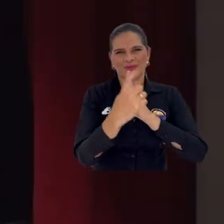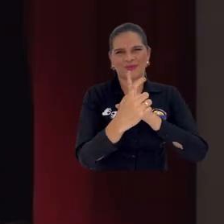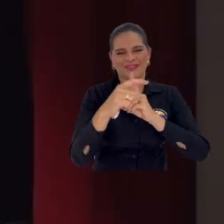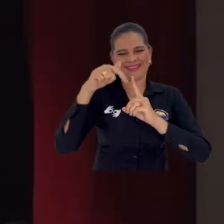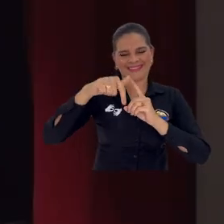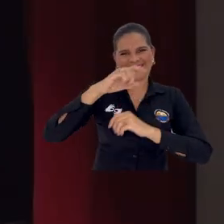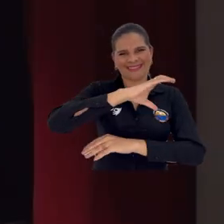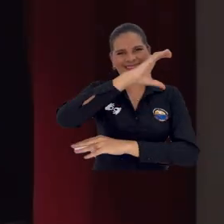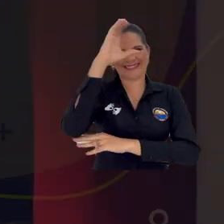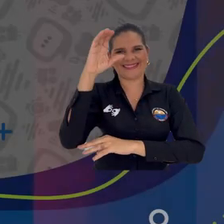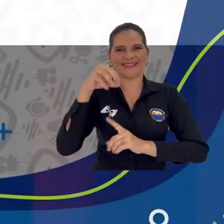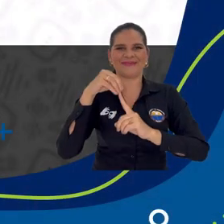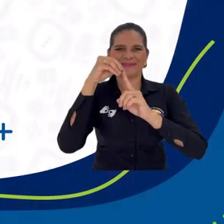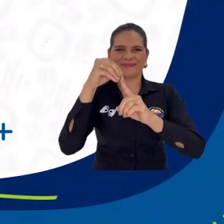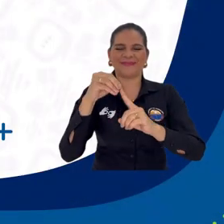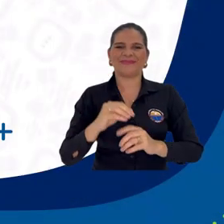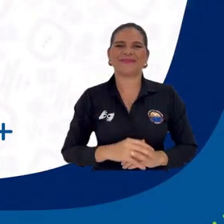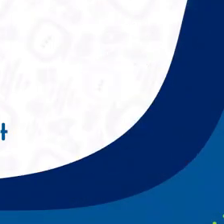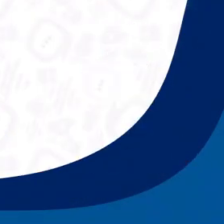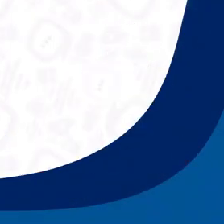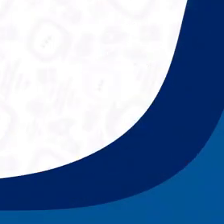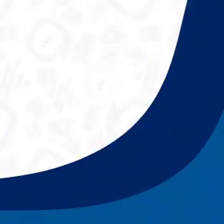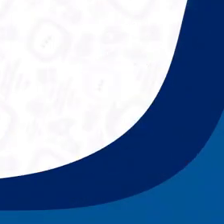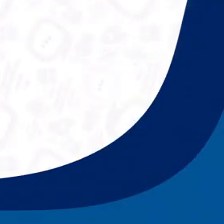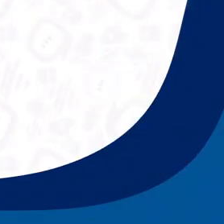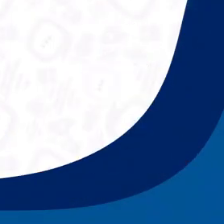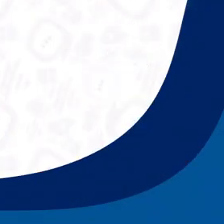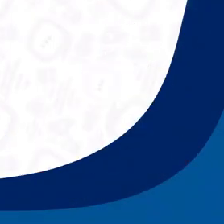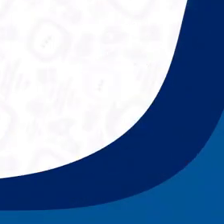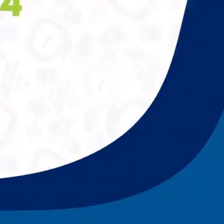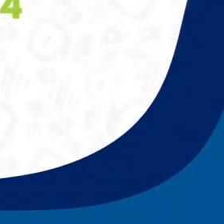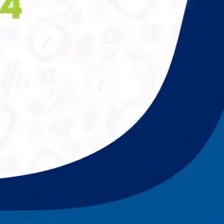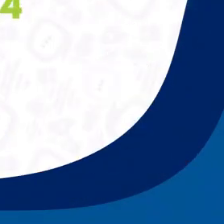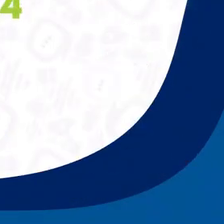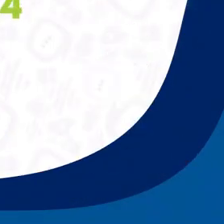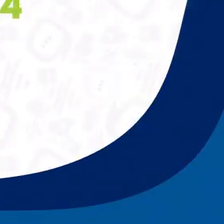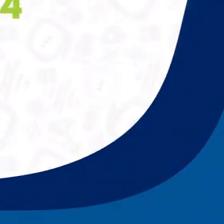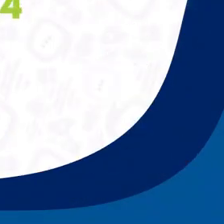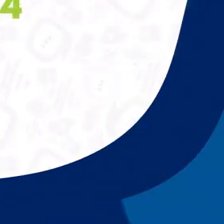gran cuenca del Caribe. Aún más influyente e innovadora.